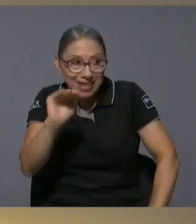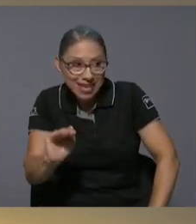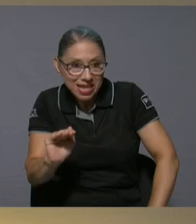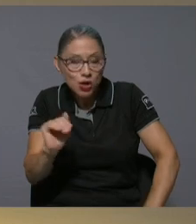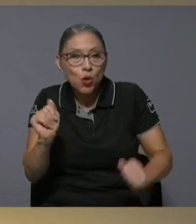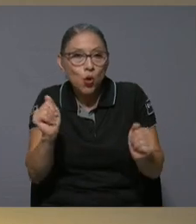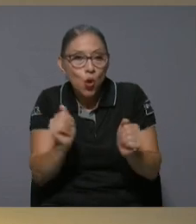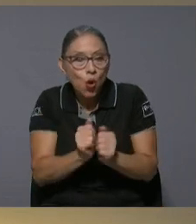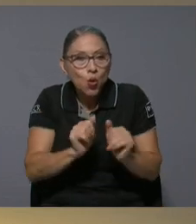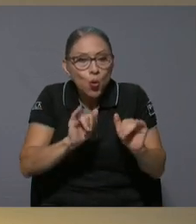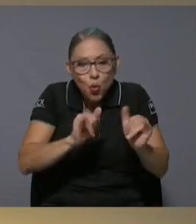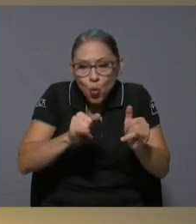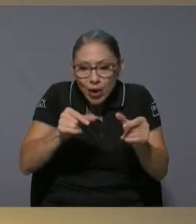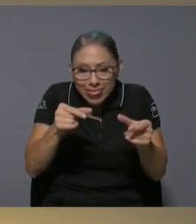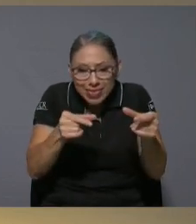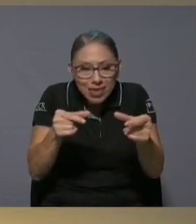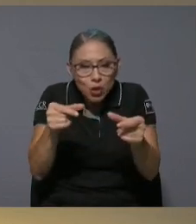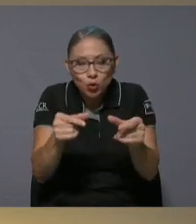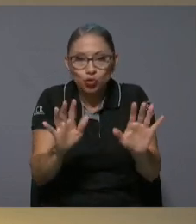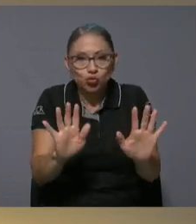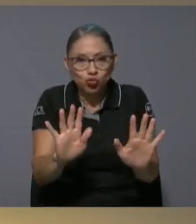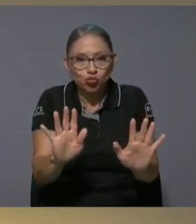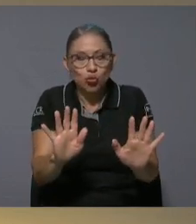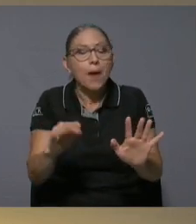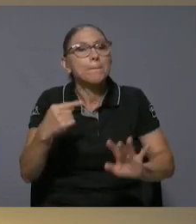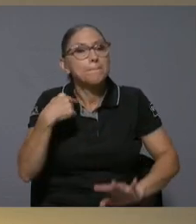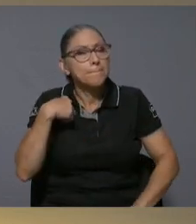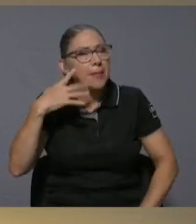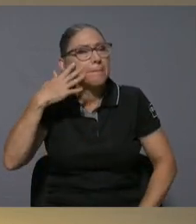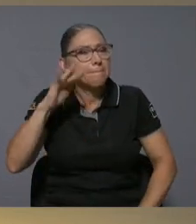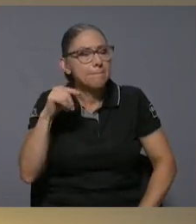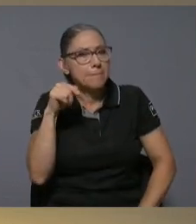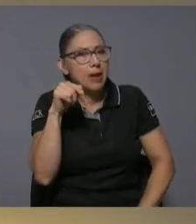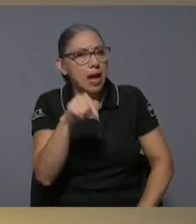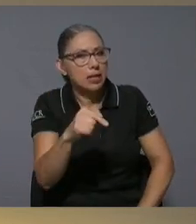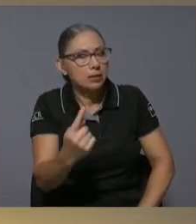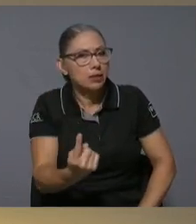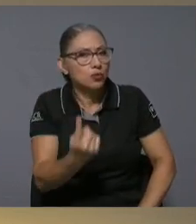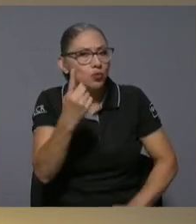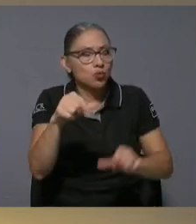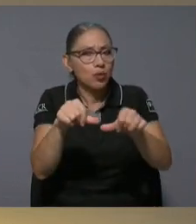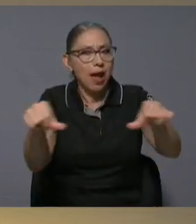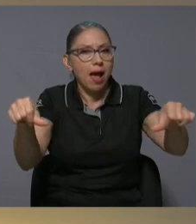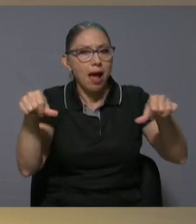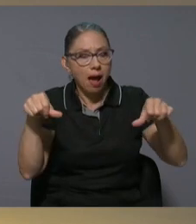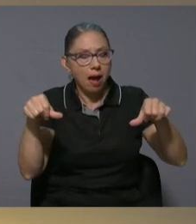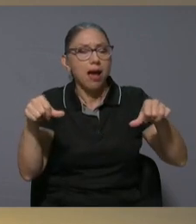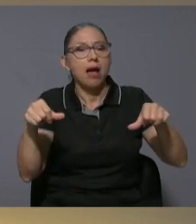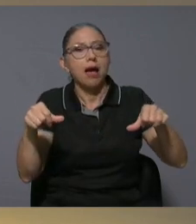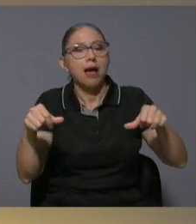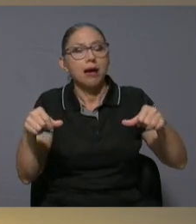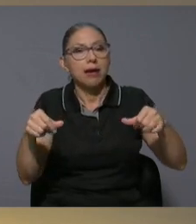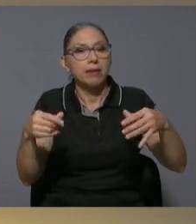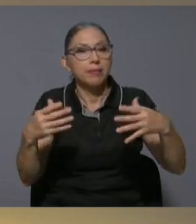lo que sino que me parece que ese es un un ámbito en el que el país